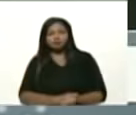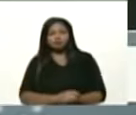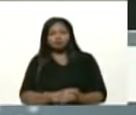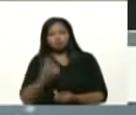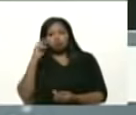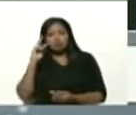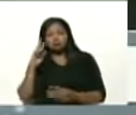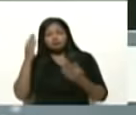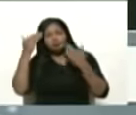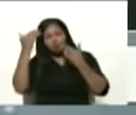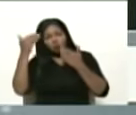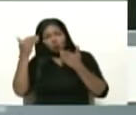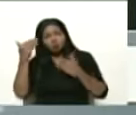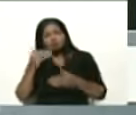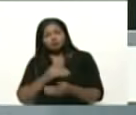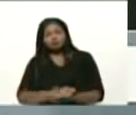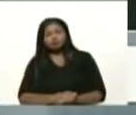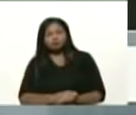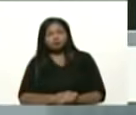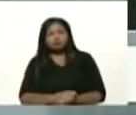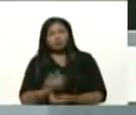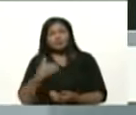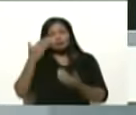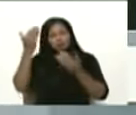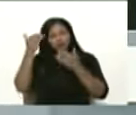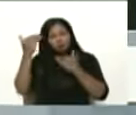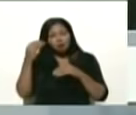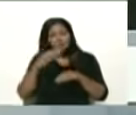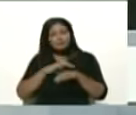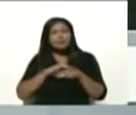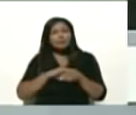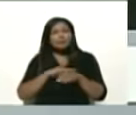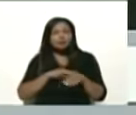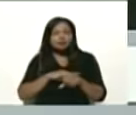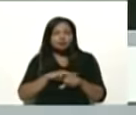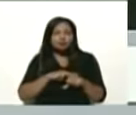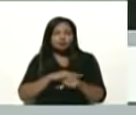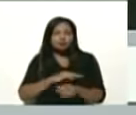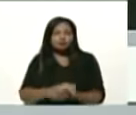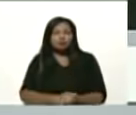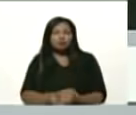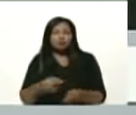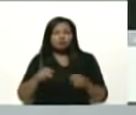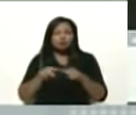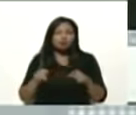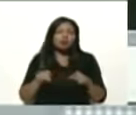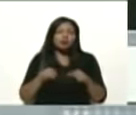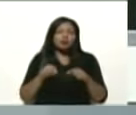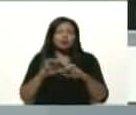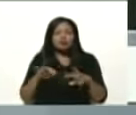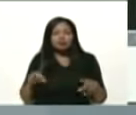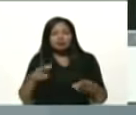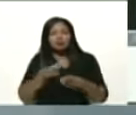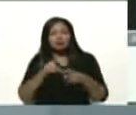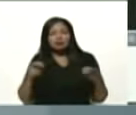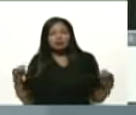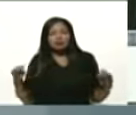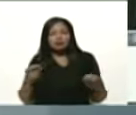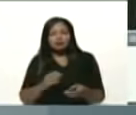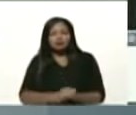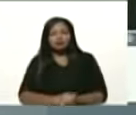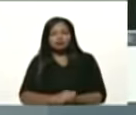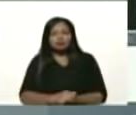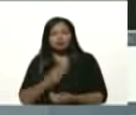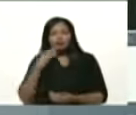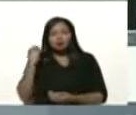Saludo, mi saludo al ministro de la juventud, Mervyn Maldonado, a la secretaria general de la